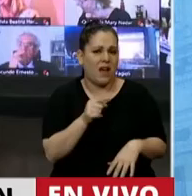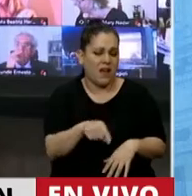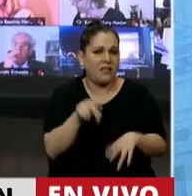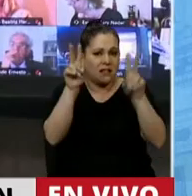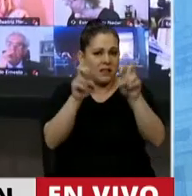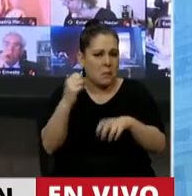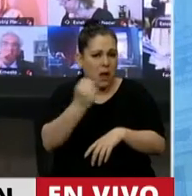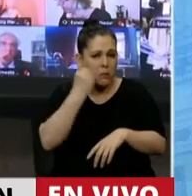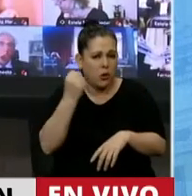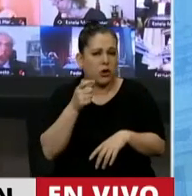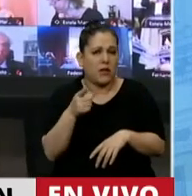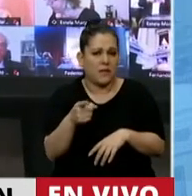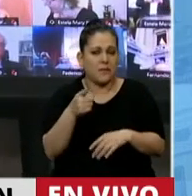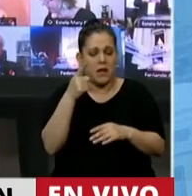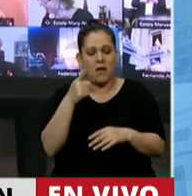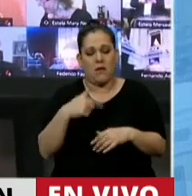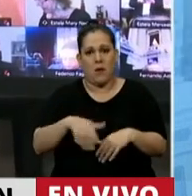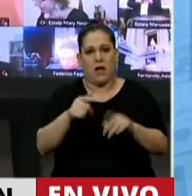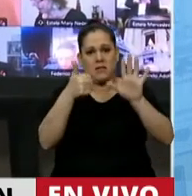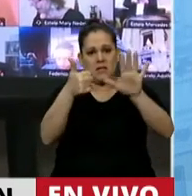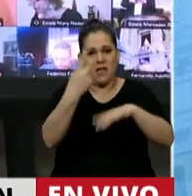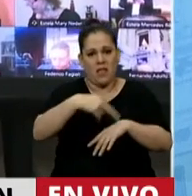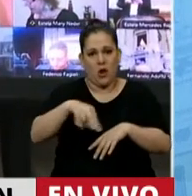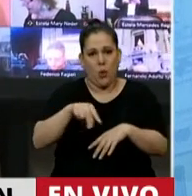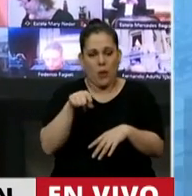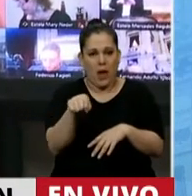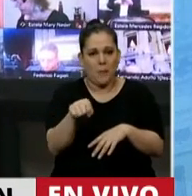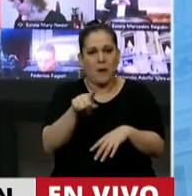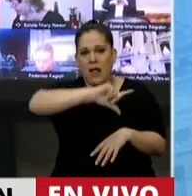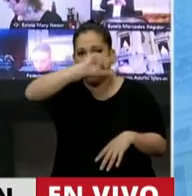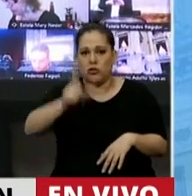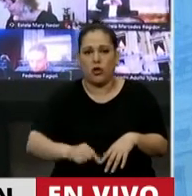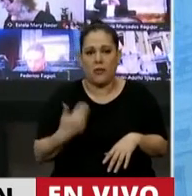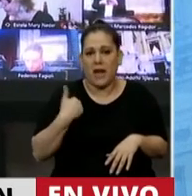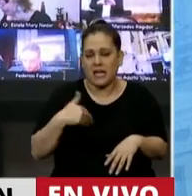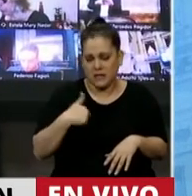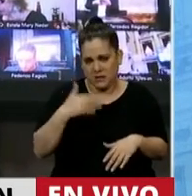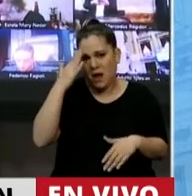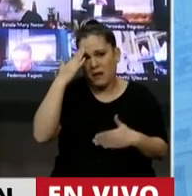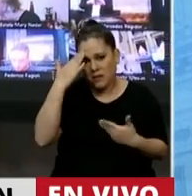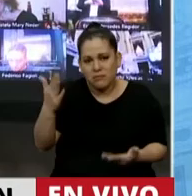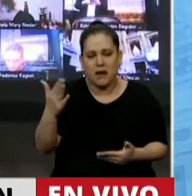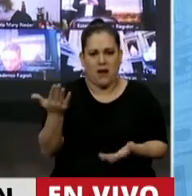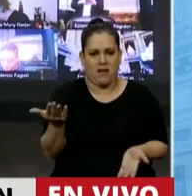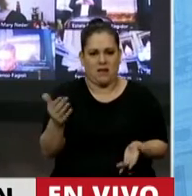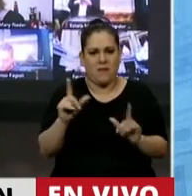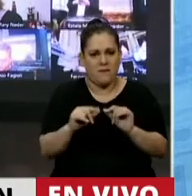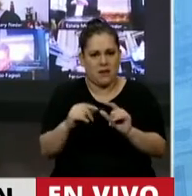tan importante, al conmemorar este día 6 de noviembre, en donde casi todo el país se recordó esta fecha,